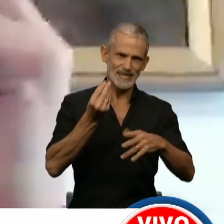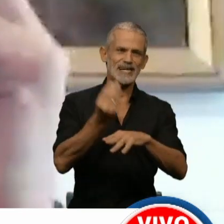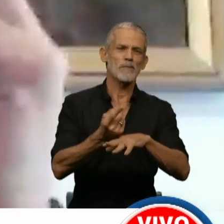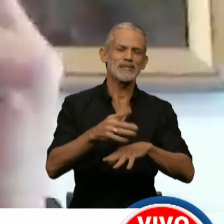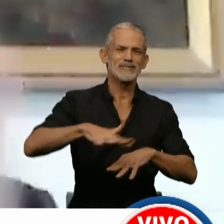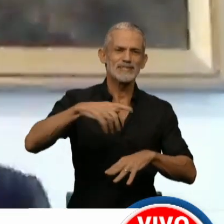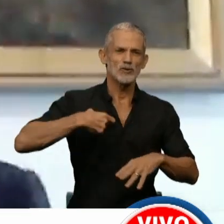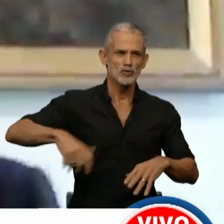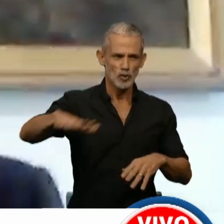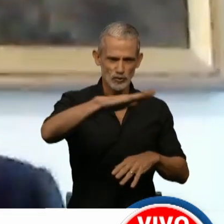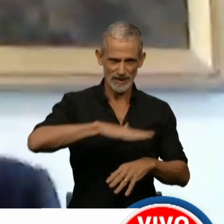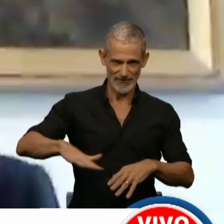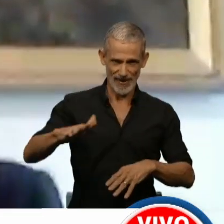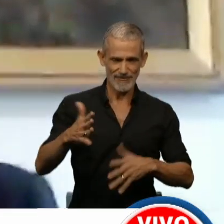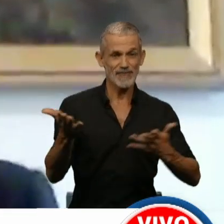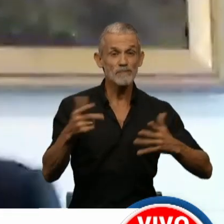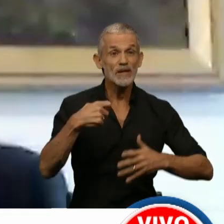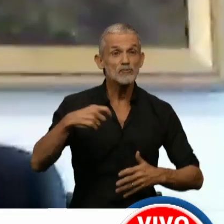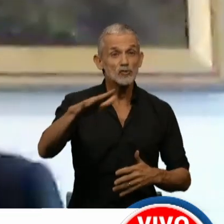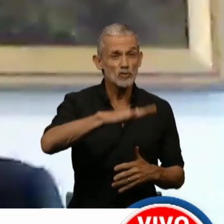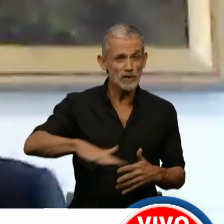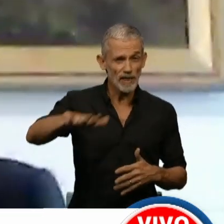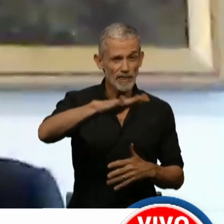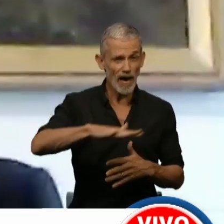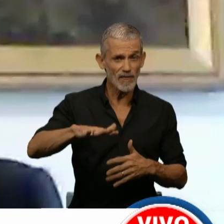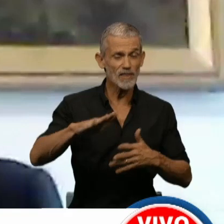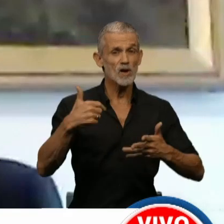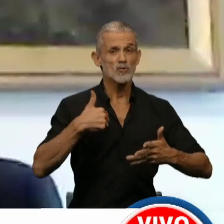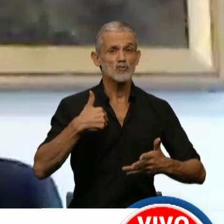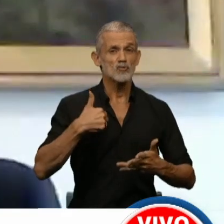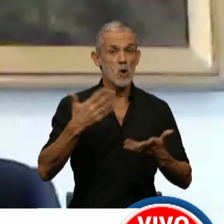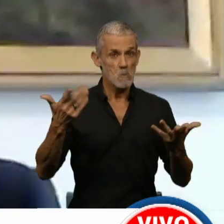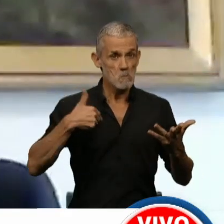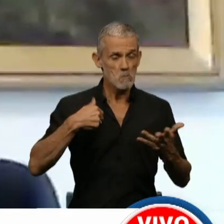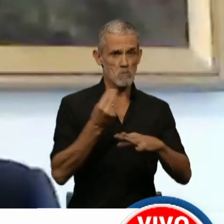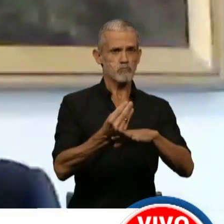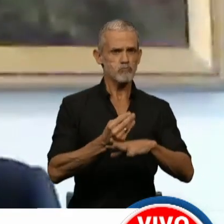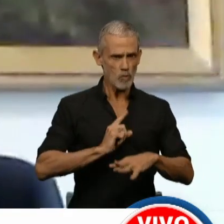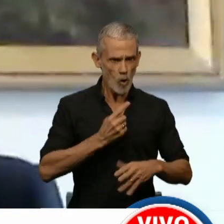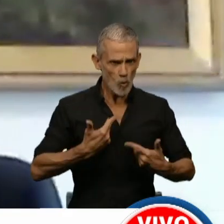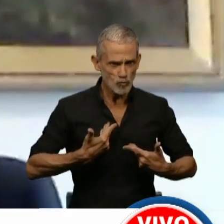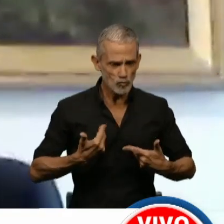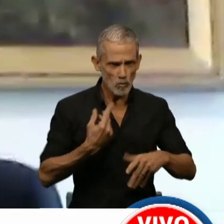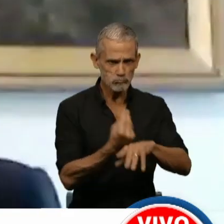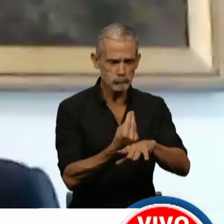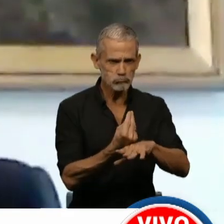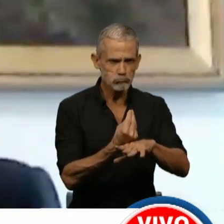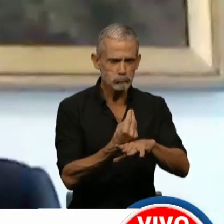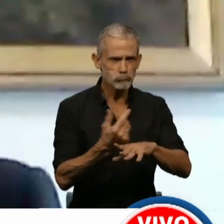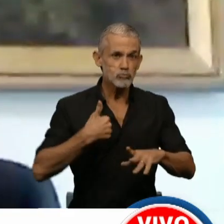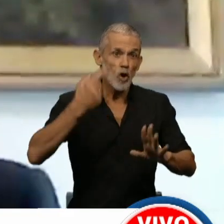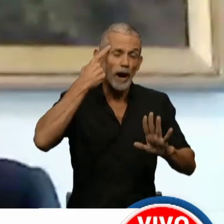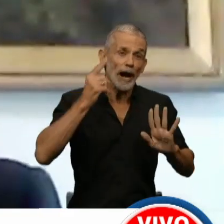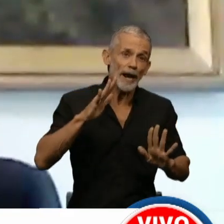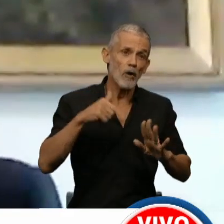a la sociedad de formación. Sociedad a la que tengo el honor de representar, y creo que lo he hecho